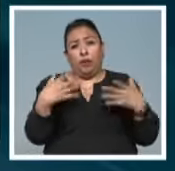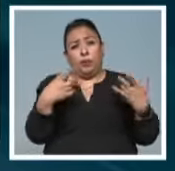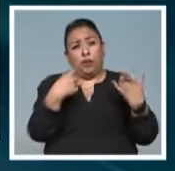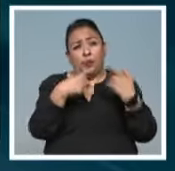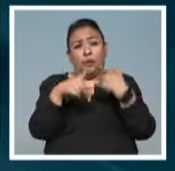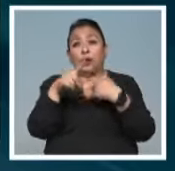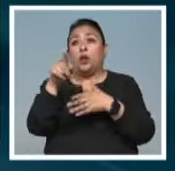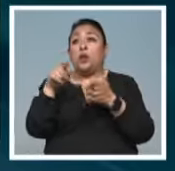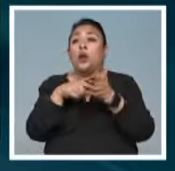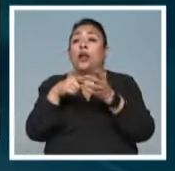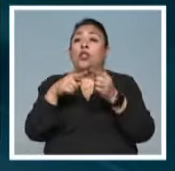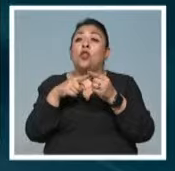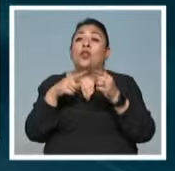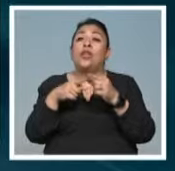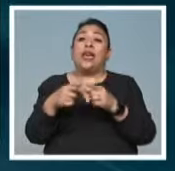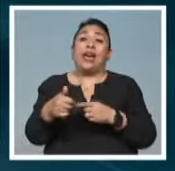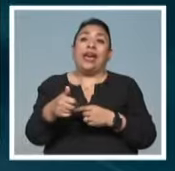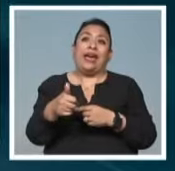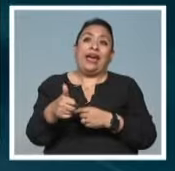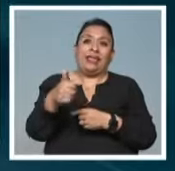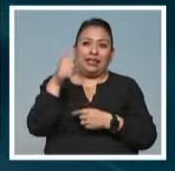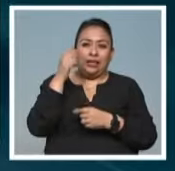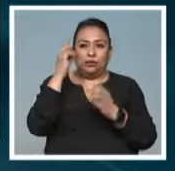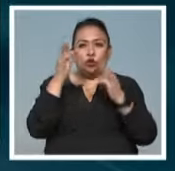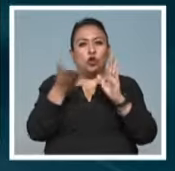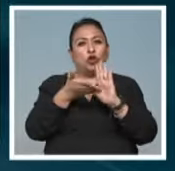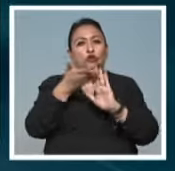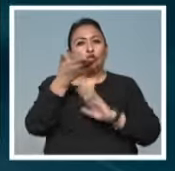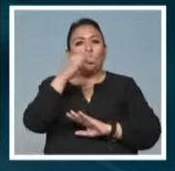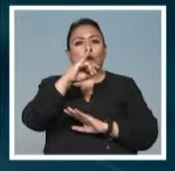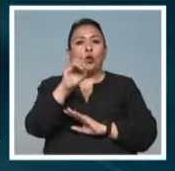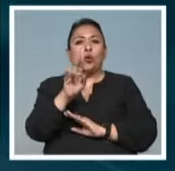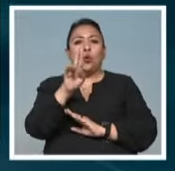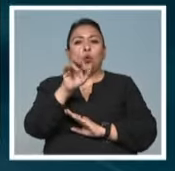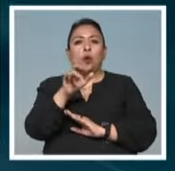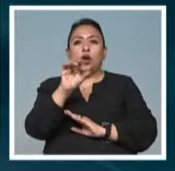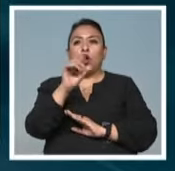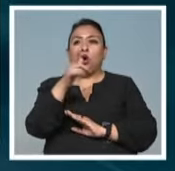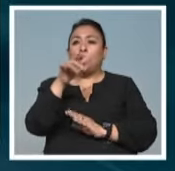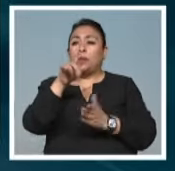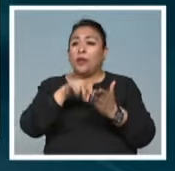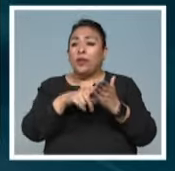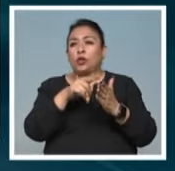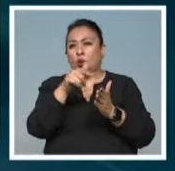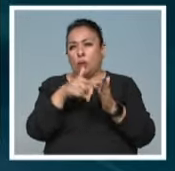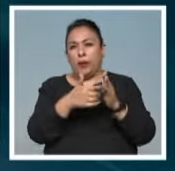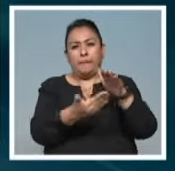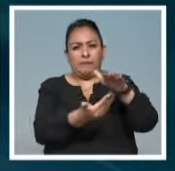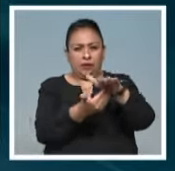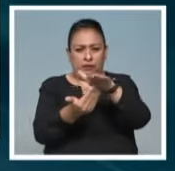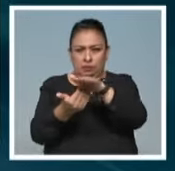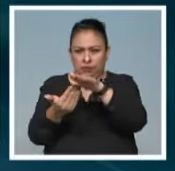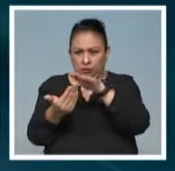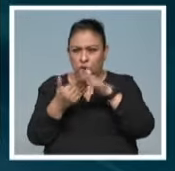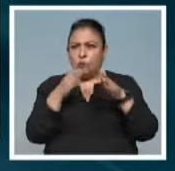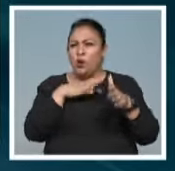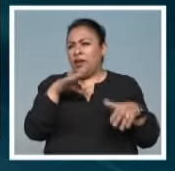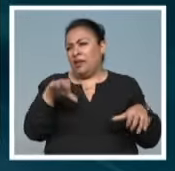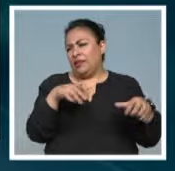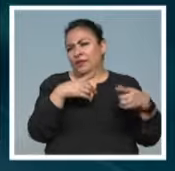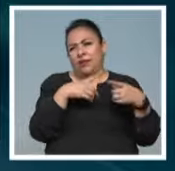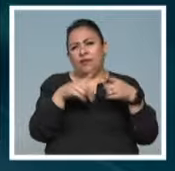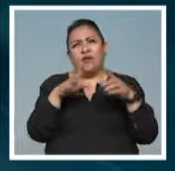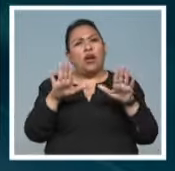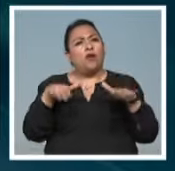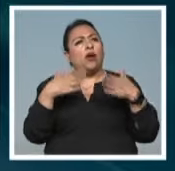Localizado en la parte posterior del museo, construido por Juan Ogorman, este espacio cuenta con mesas en donde se pueden realizar diferentes actividades